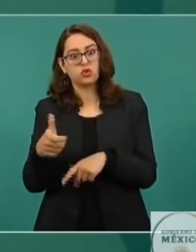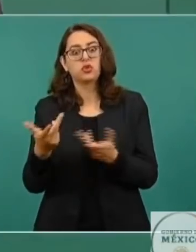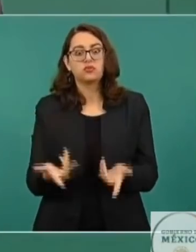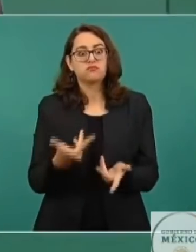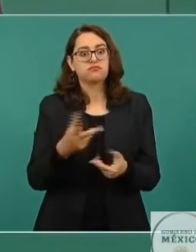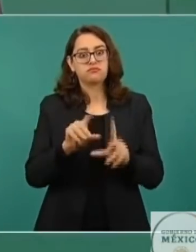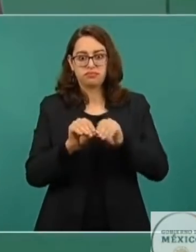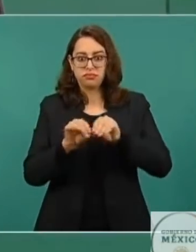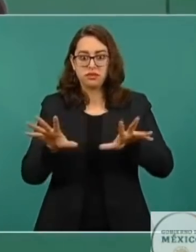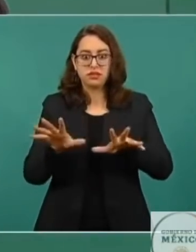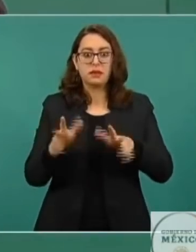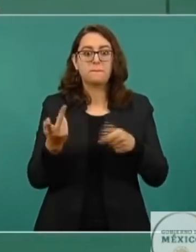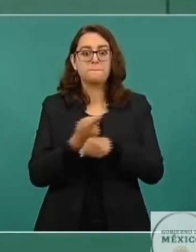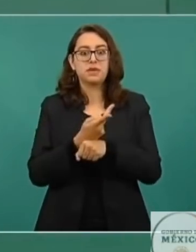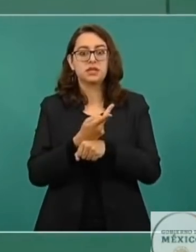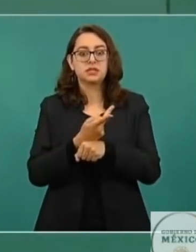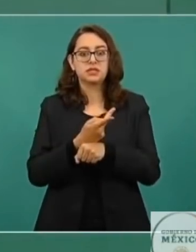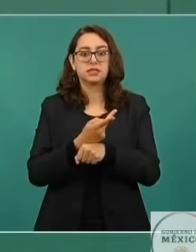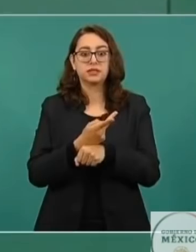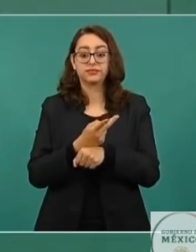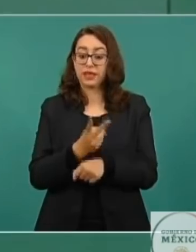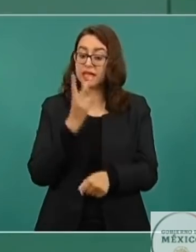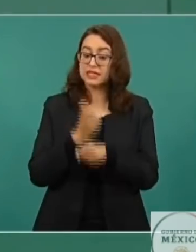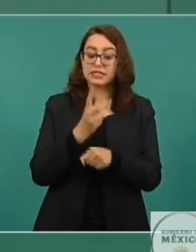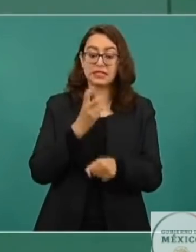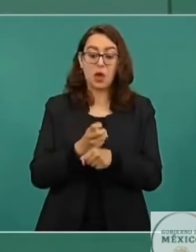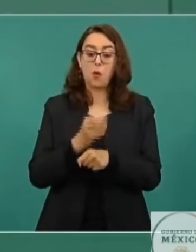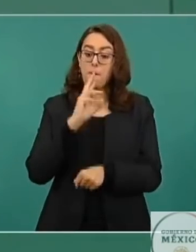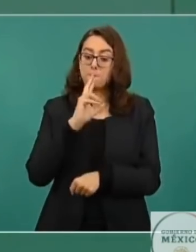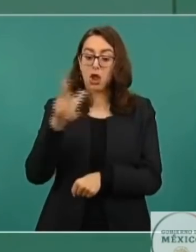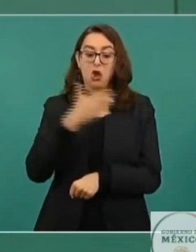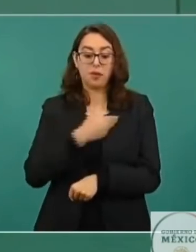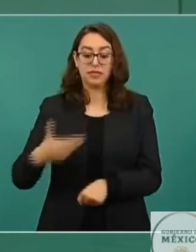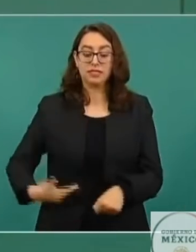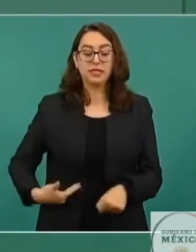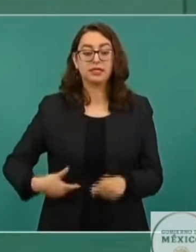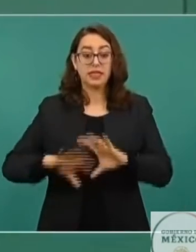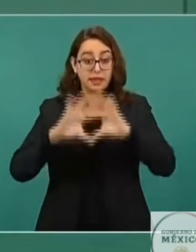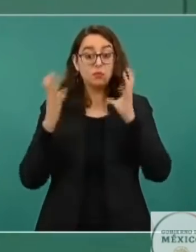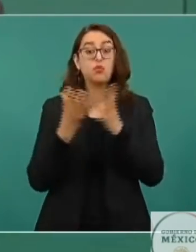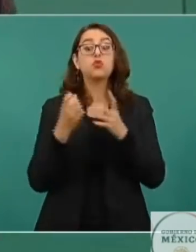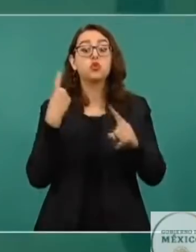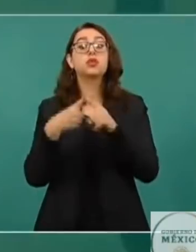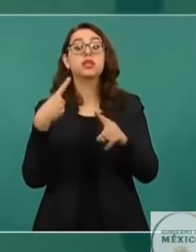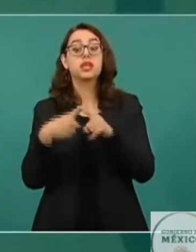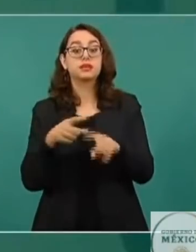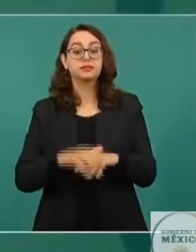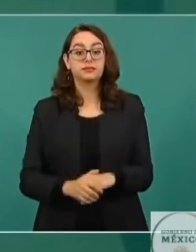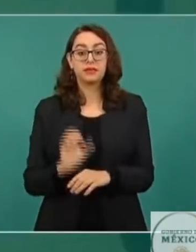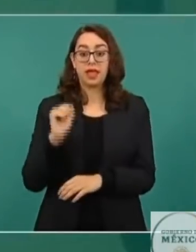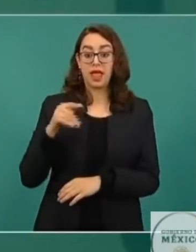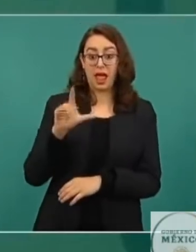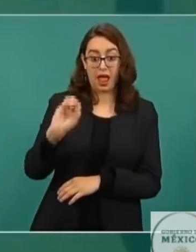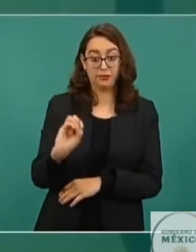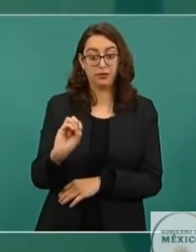de que el segundo mejor presidente del mundo, Andrés Manuel López Obrador, ya casi estoy esperando